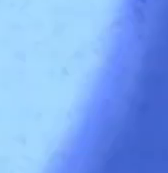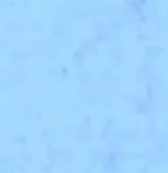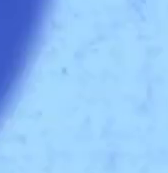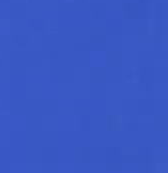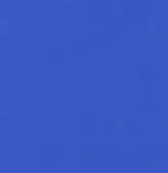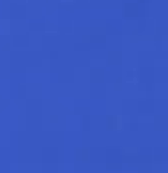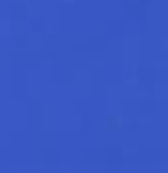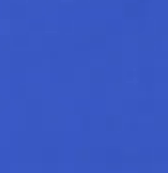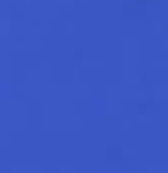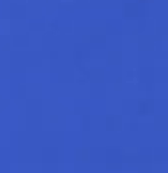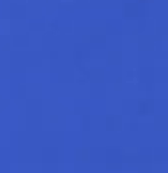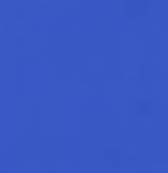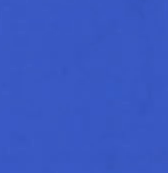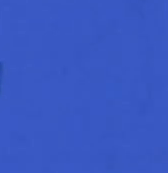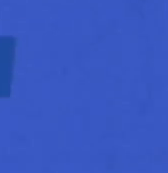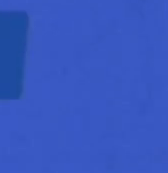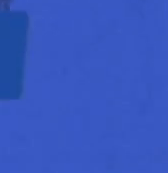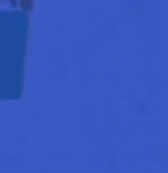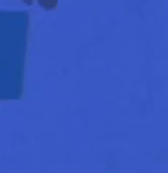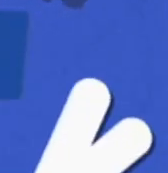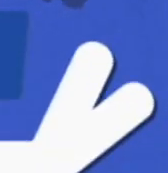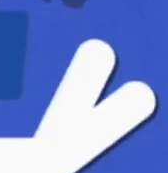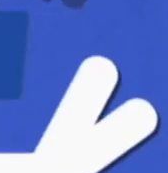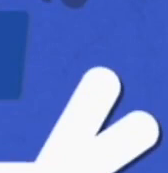nosotros estamos contigo en la distancia